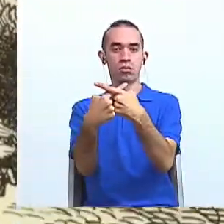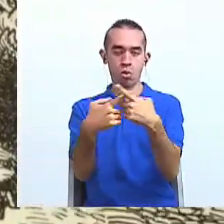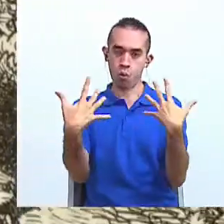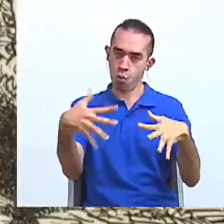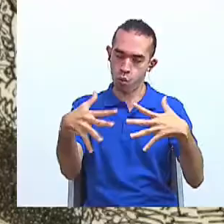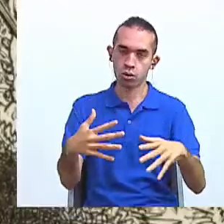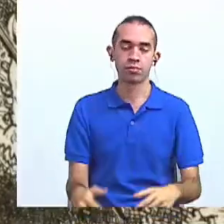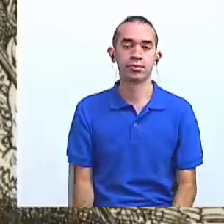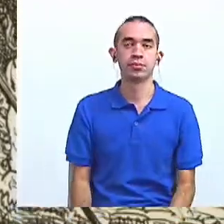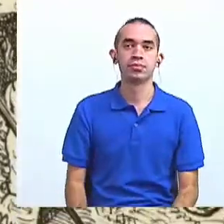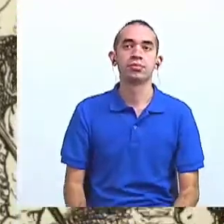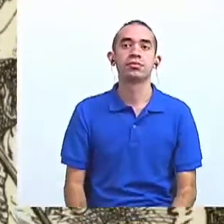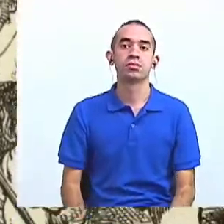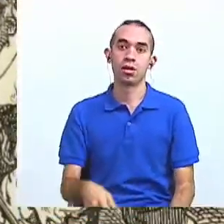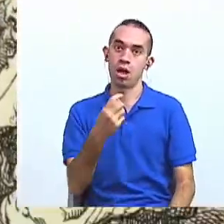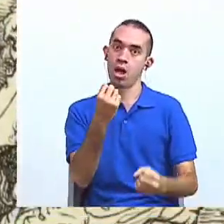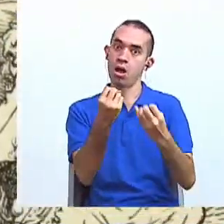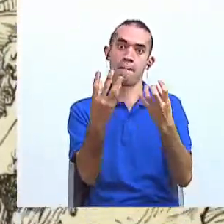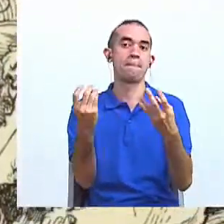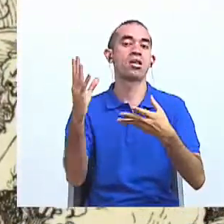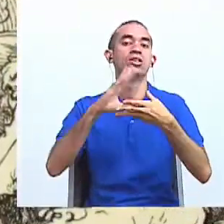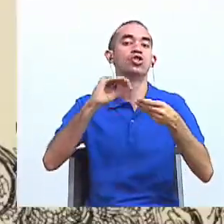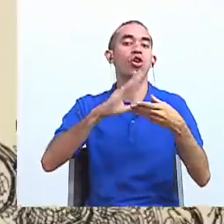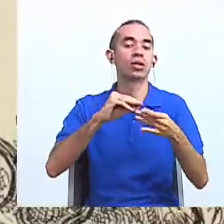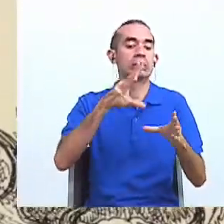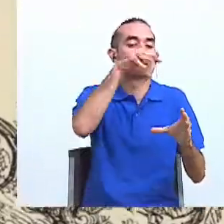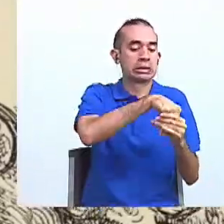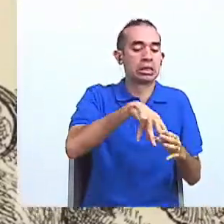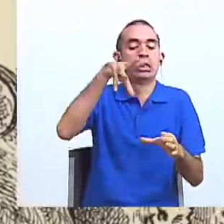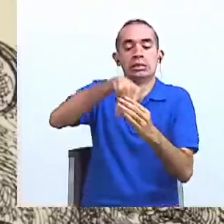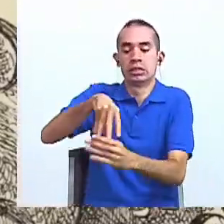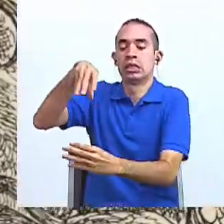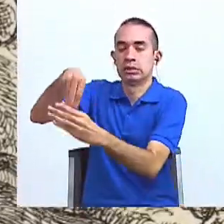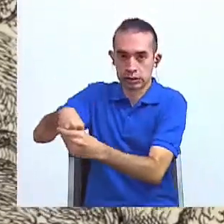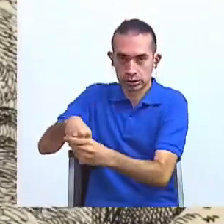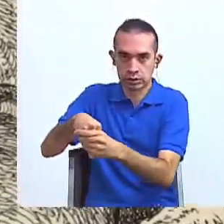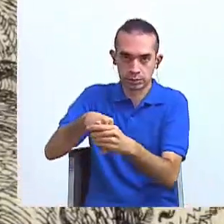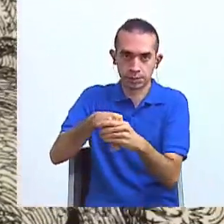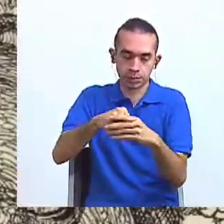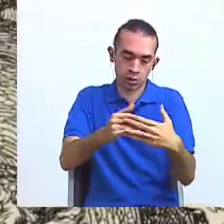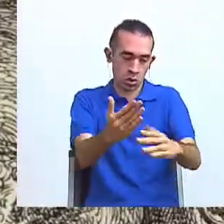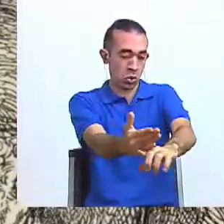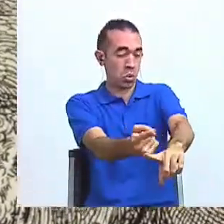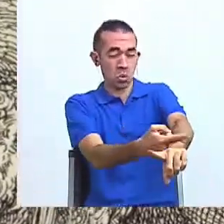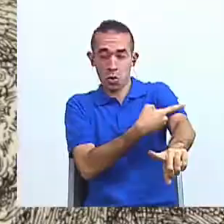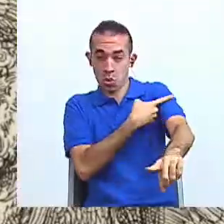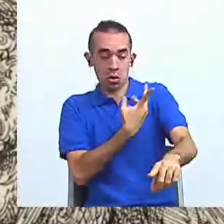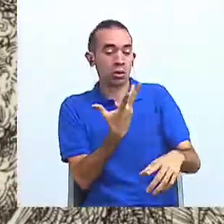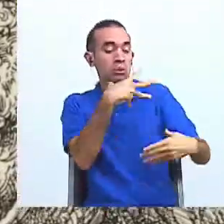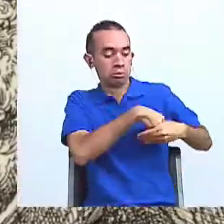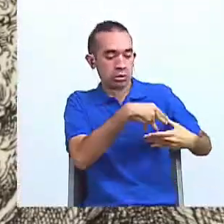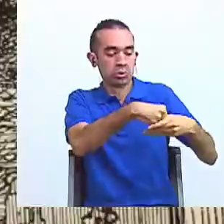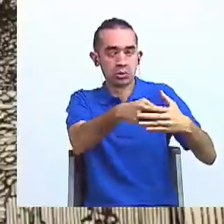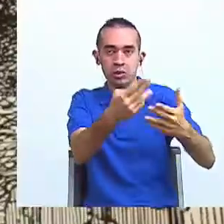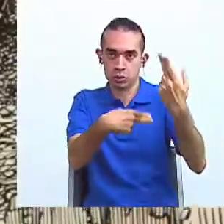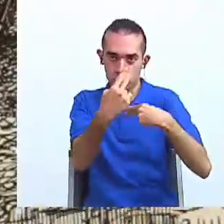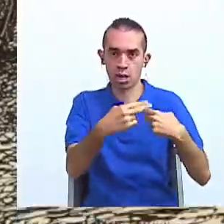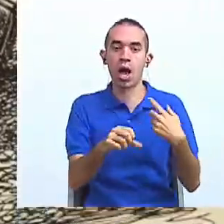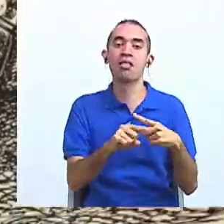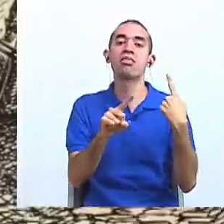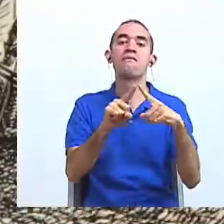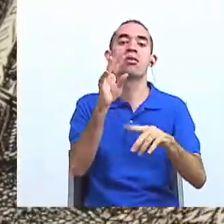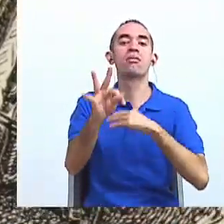Integra a su vez varias historias. Y utiliza en el mismo texto diferentes